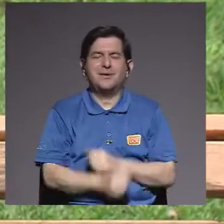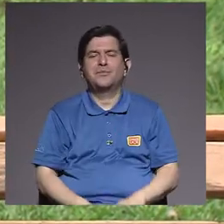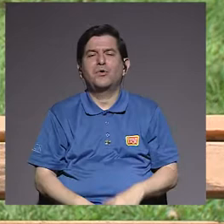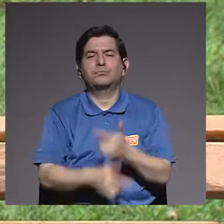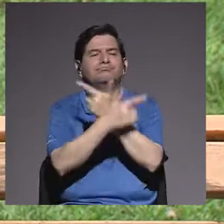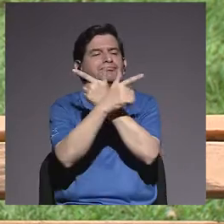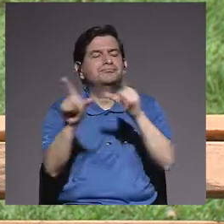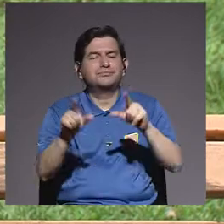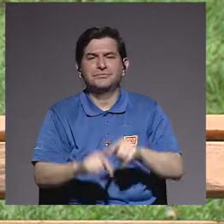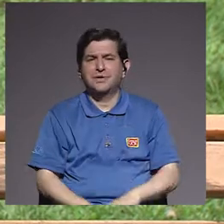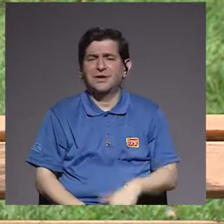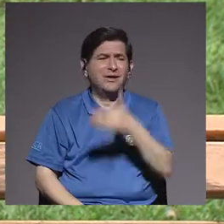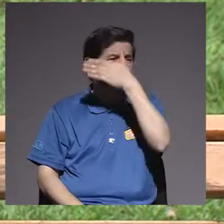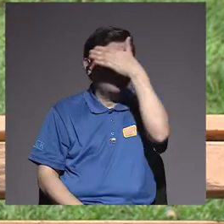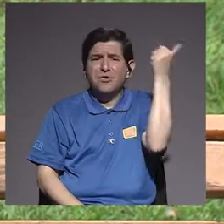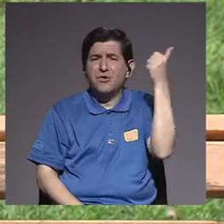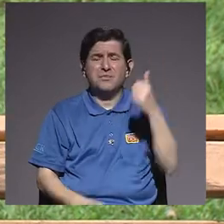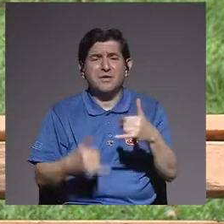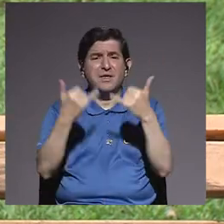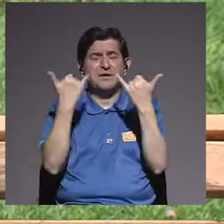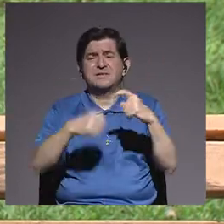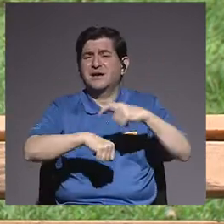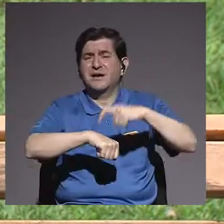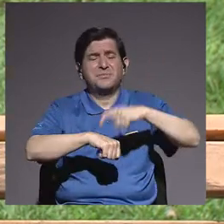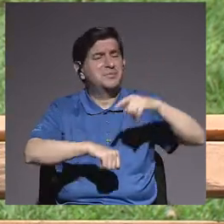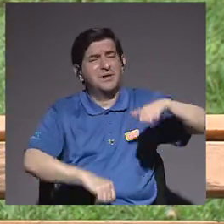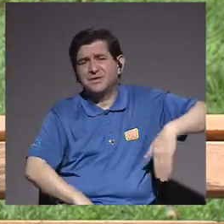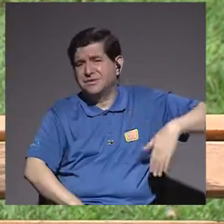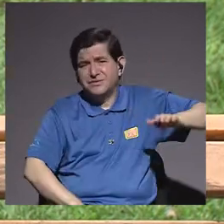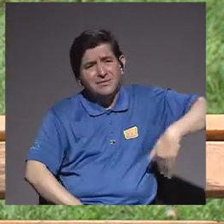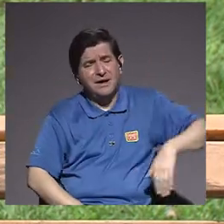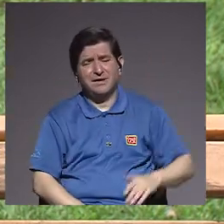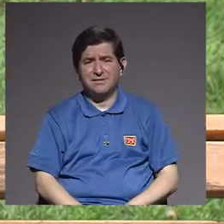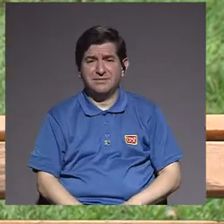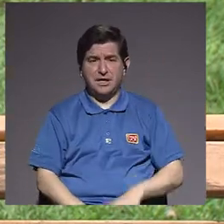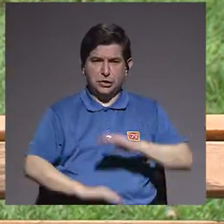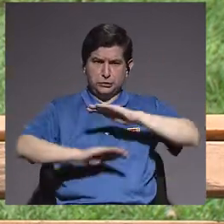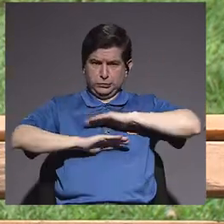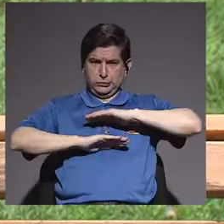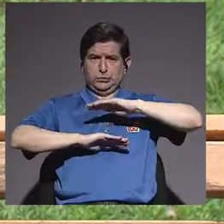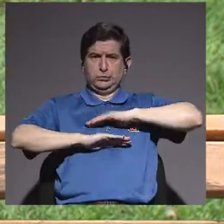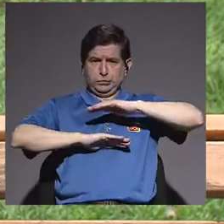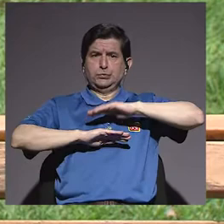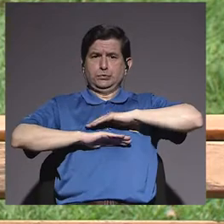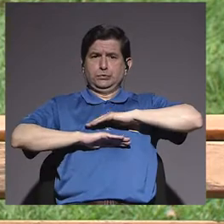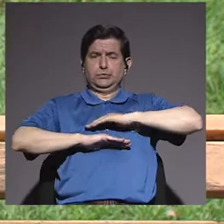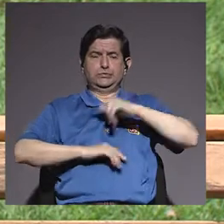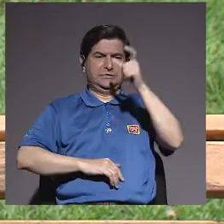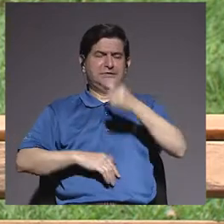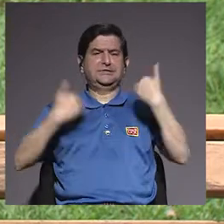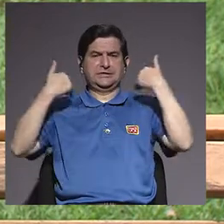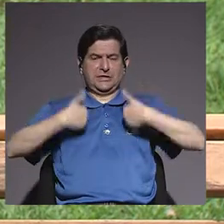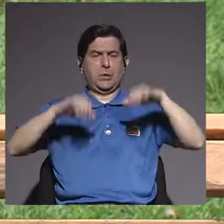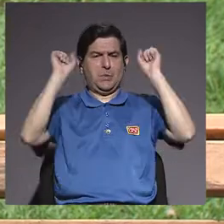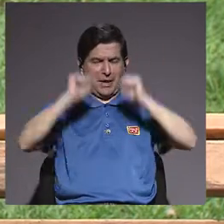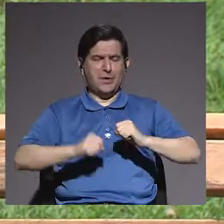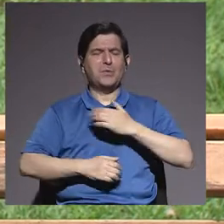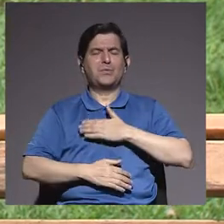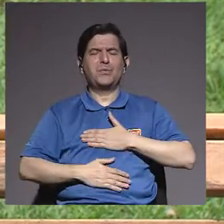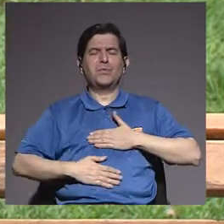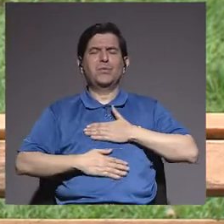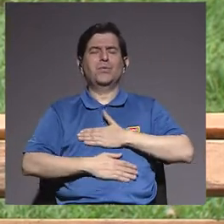las muestras de aprecio ya cuando es tarde. Si hay una satisfacción que el ser humano pueda